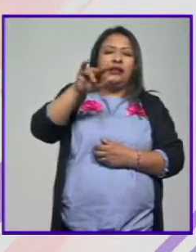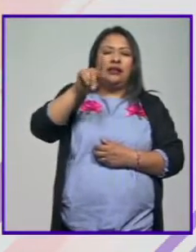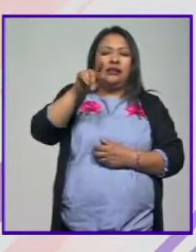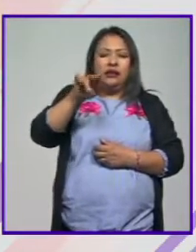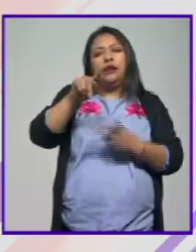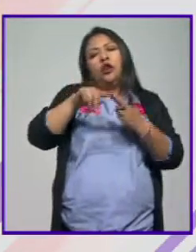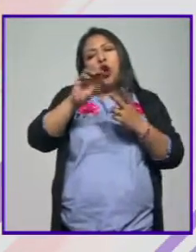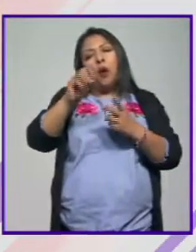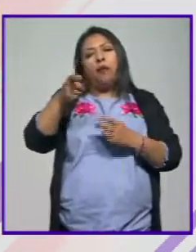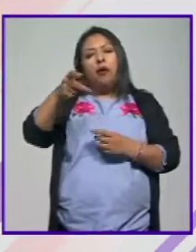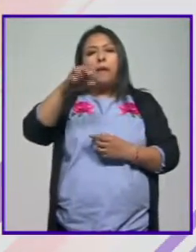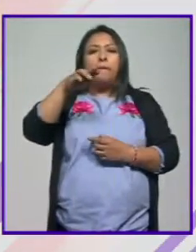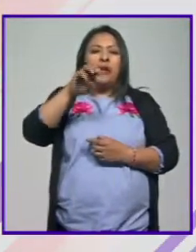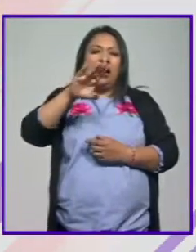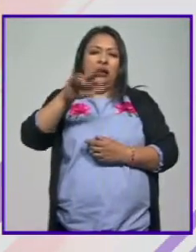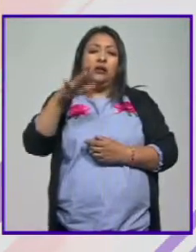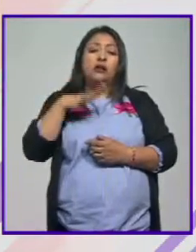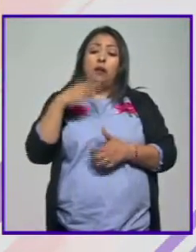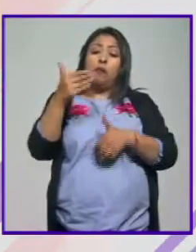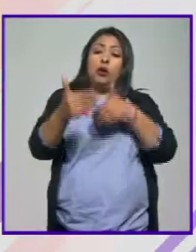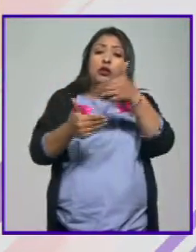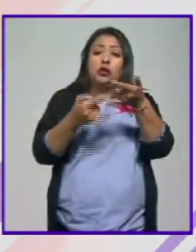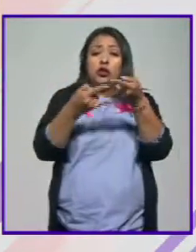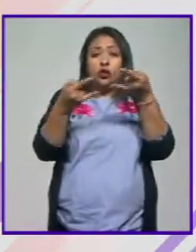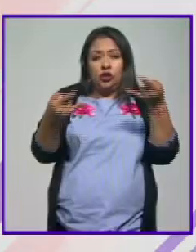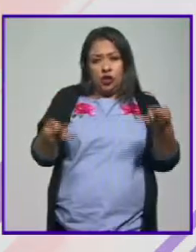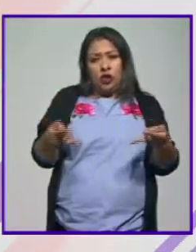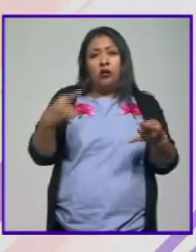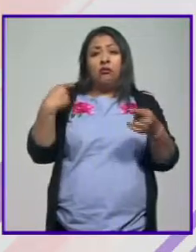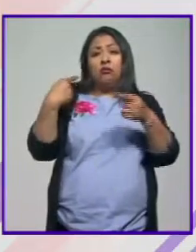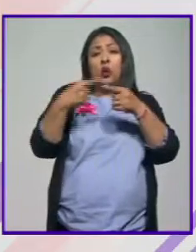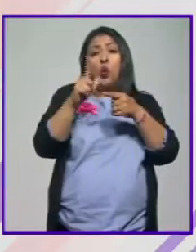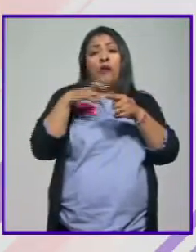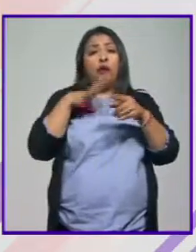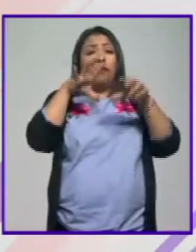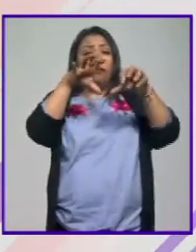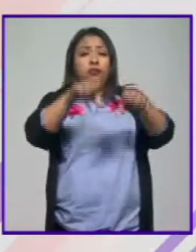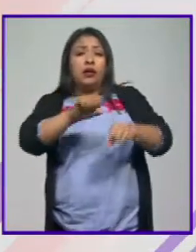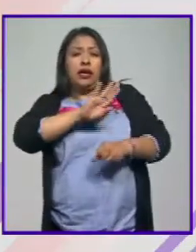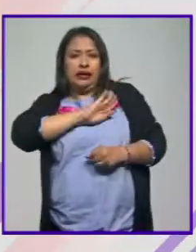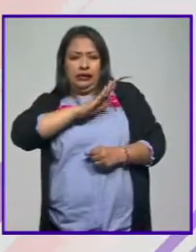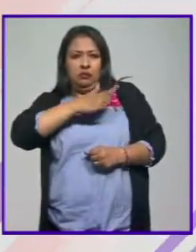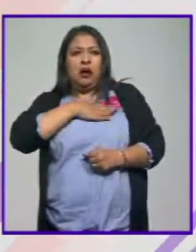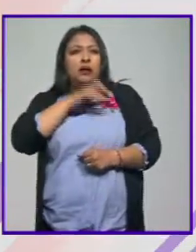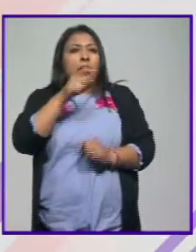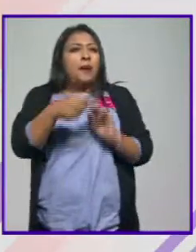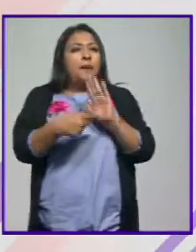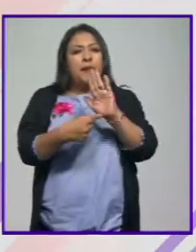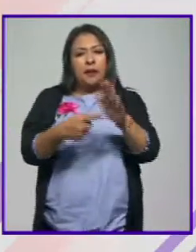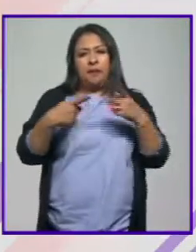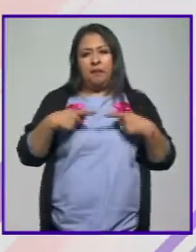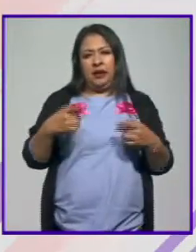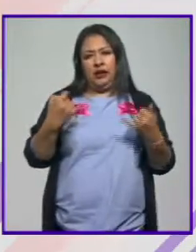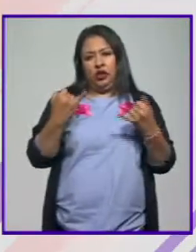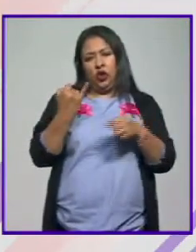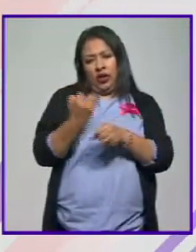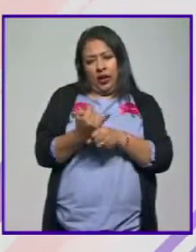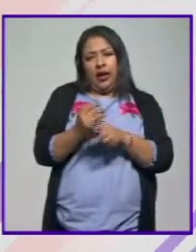en el desarrollo de estos procesos históricos que se dieron durante la conquista y mostrar a través de este personaje